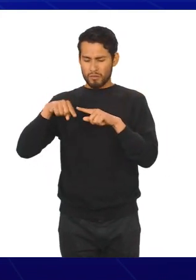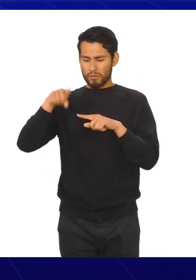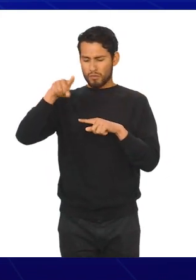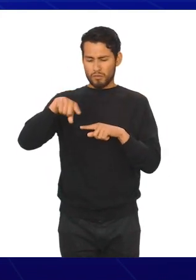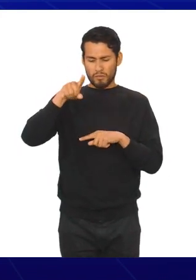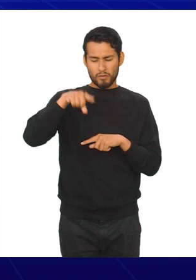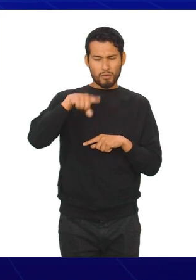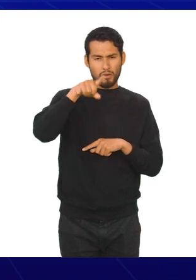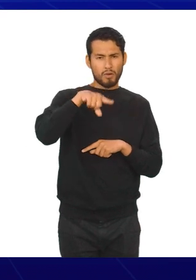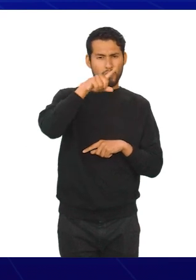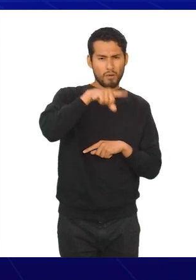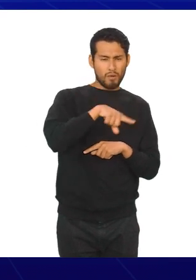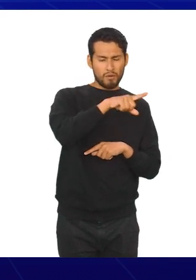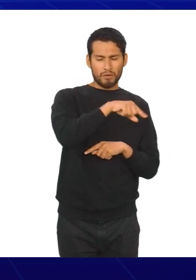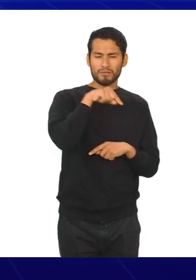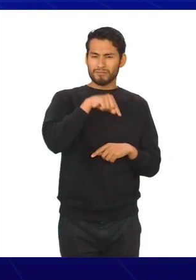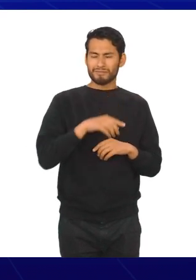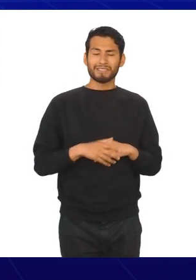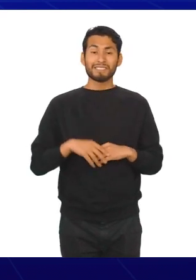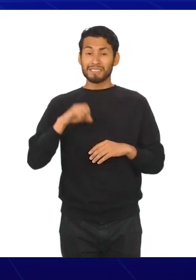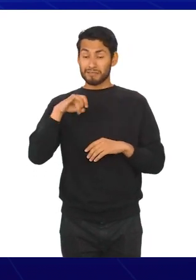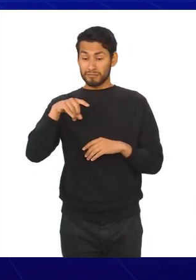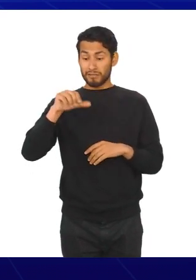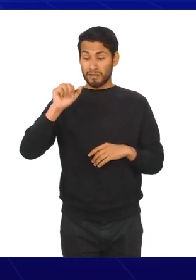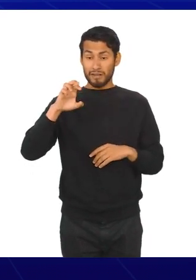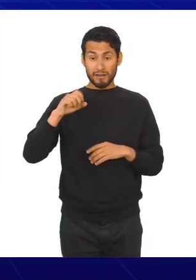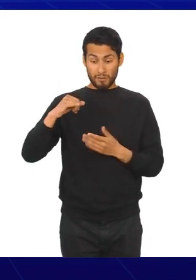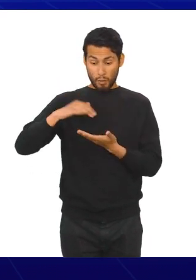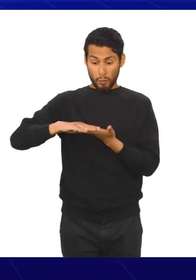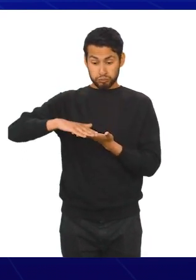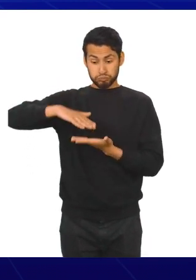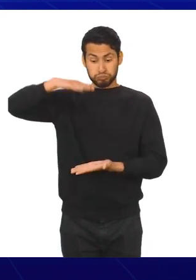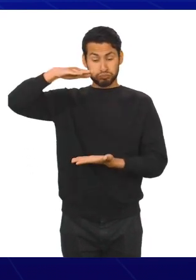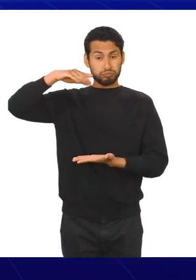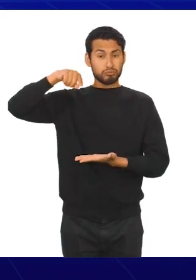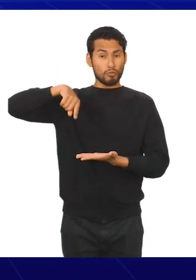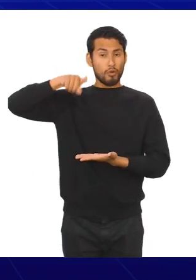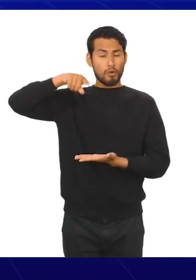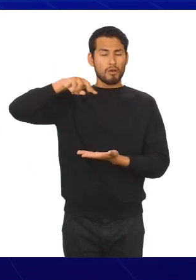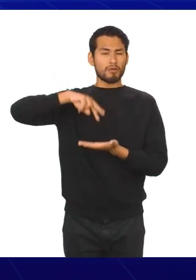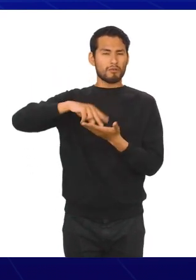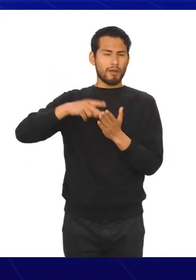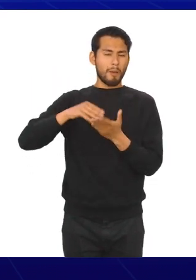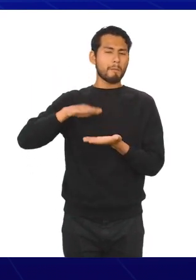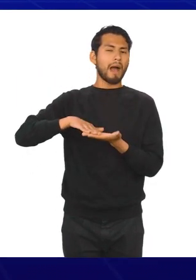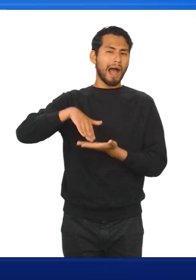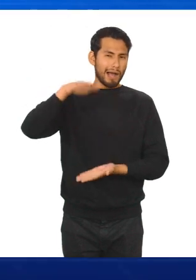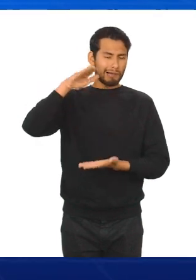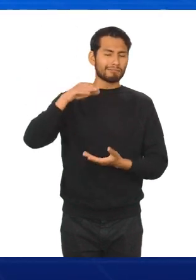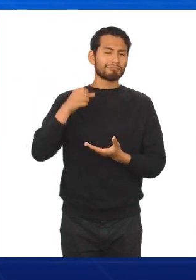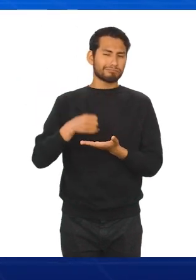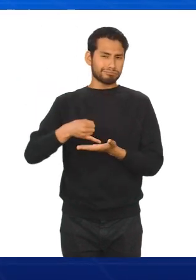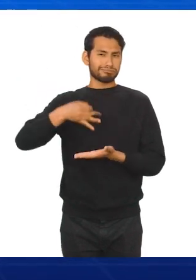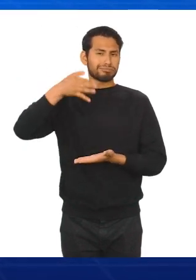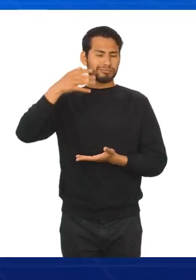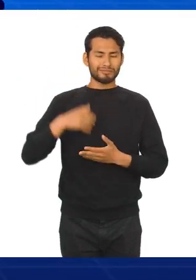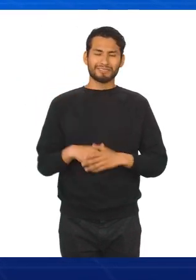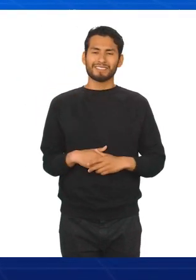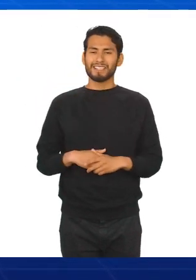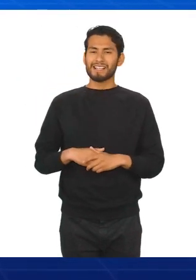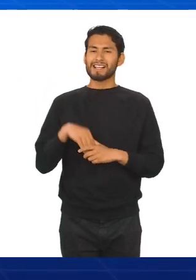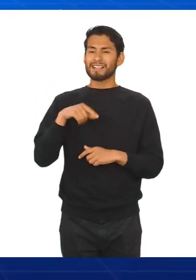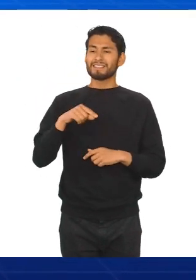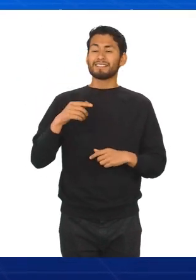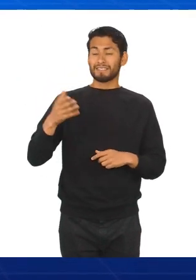proporcionalmente a la frecuencia. ¡Ojo! Cuando mayor sea el área del dibujo, mayor será su frecuencia o cantidad. Es cierto que el